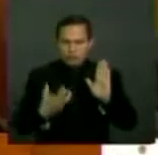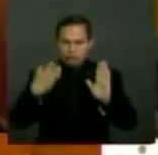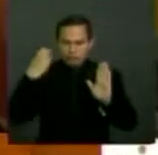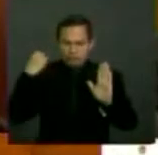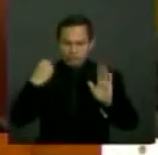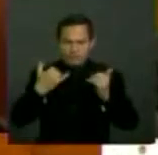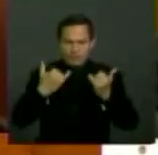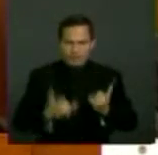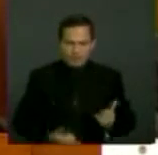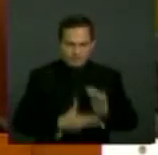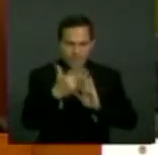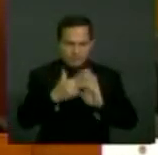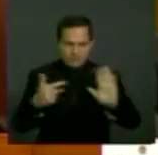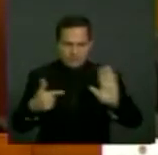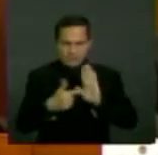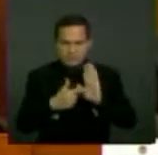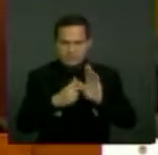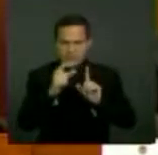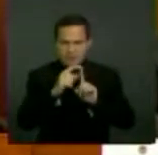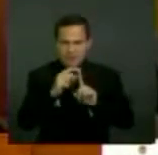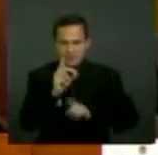actual habla de disminuidos.